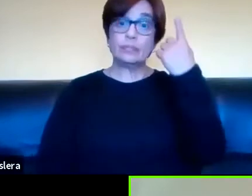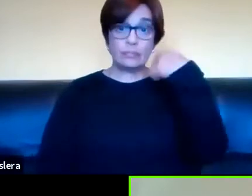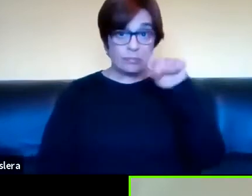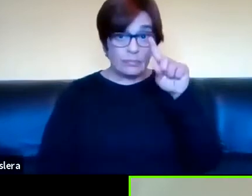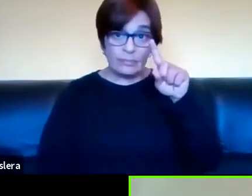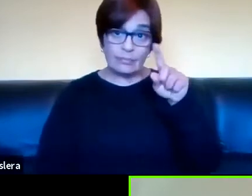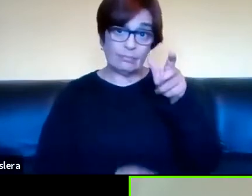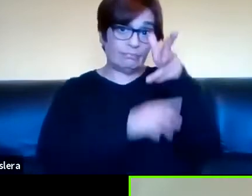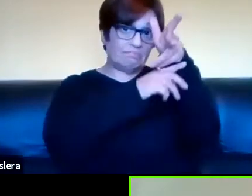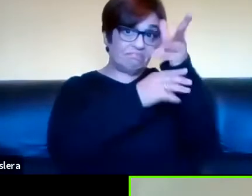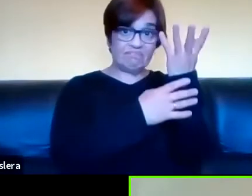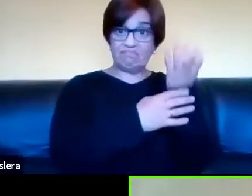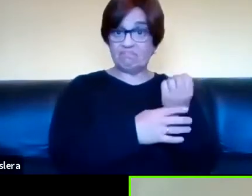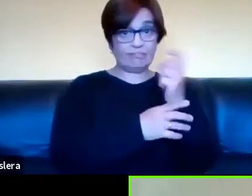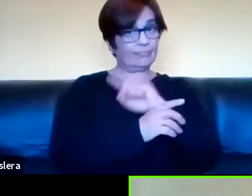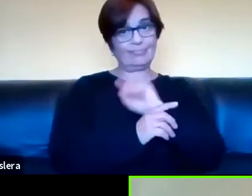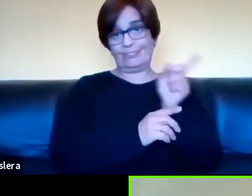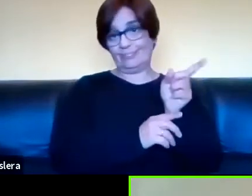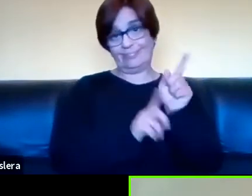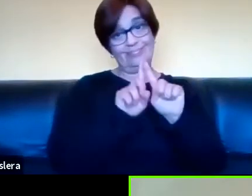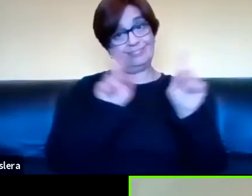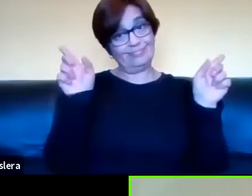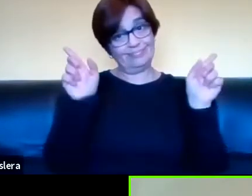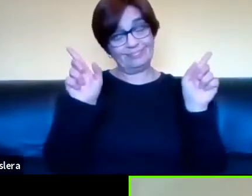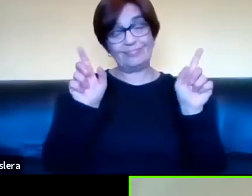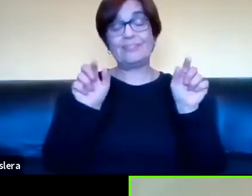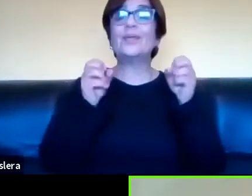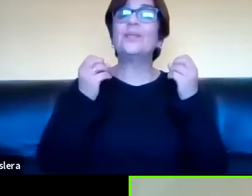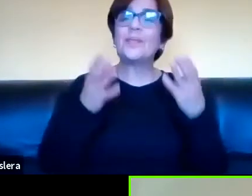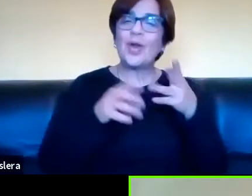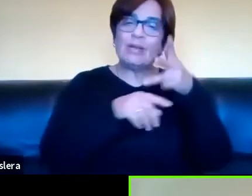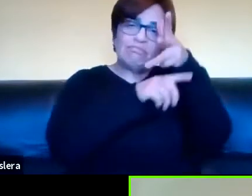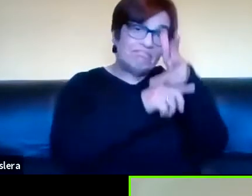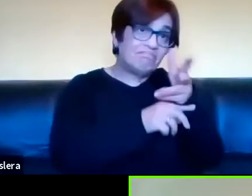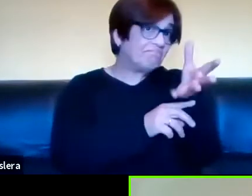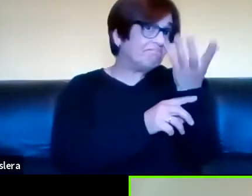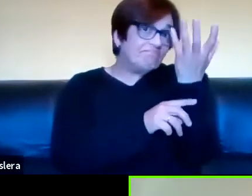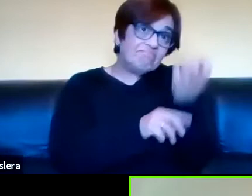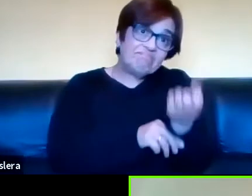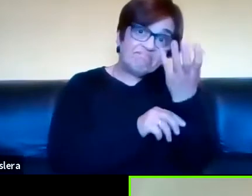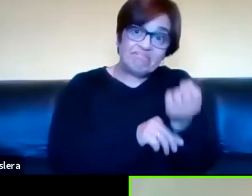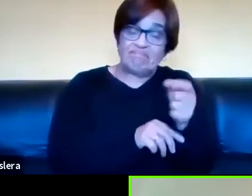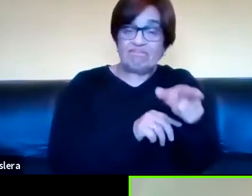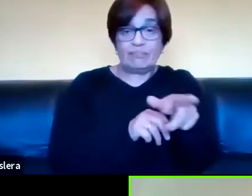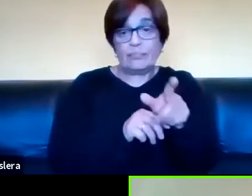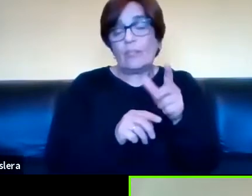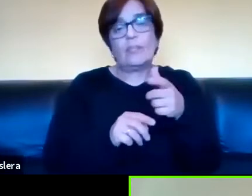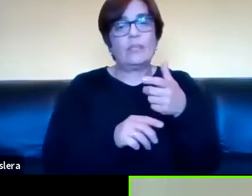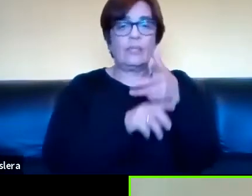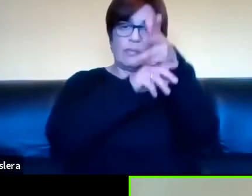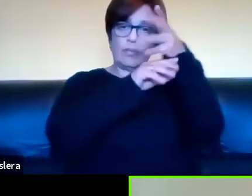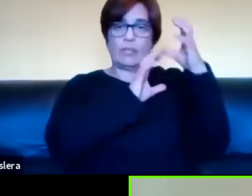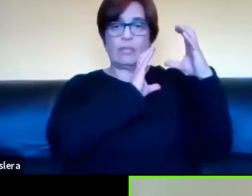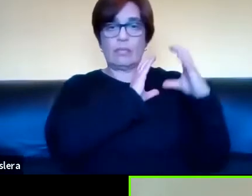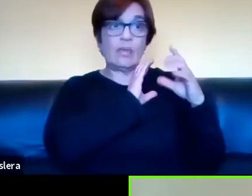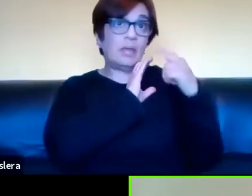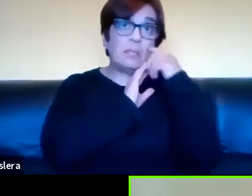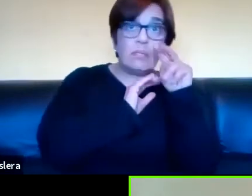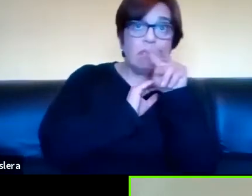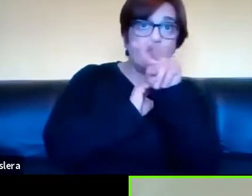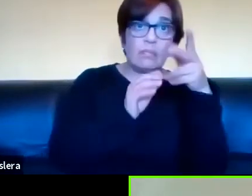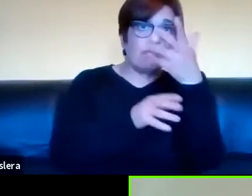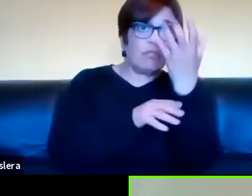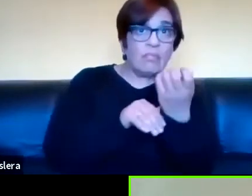tecnología registral no ocurre eso la tecnología registral por sus características que es una videograbadora y uno se grava y en